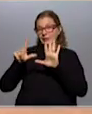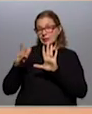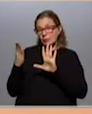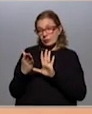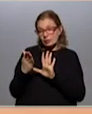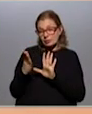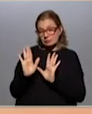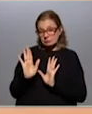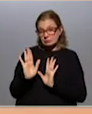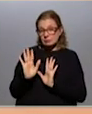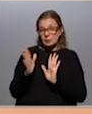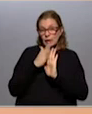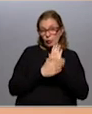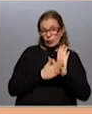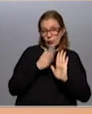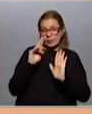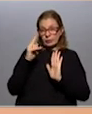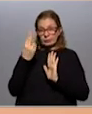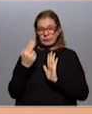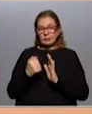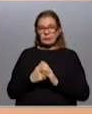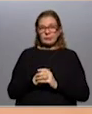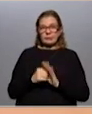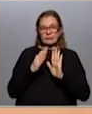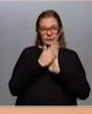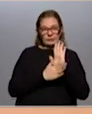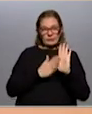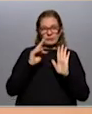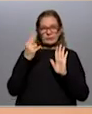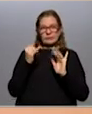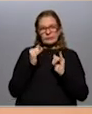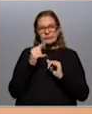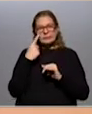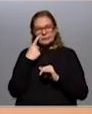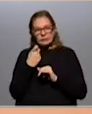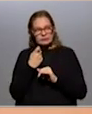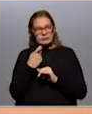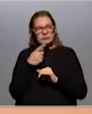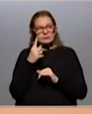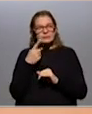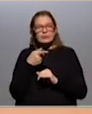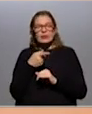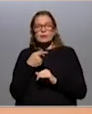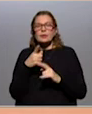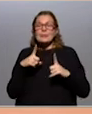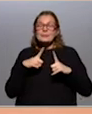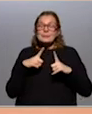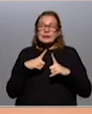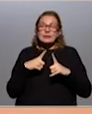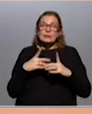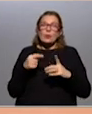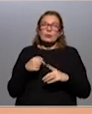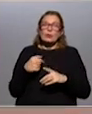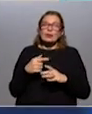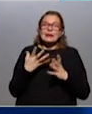Claro, eso para todo el país, la tasa de desempleo. Para todo el país. Y ahí lo que tenés es este efecto, ¿no? Uno esperaría que la tasa de empleo sea